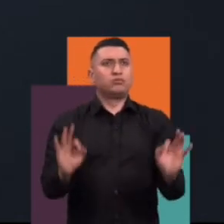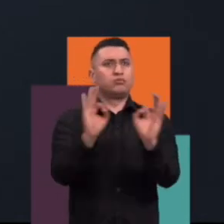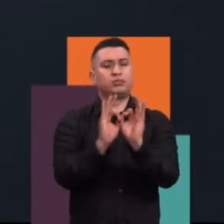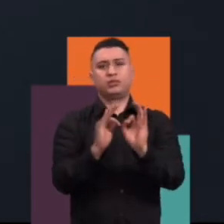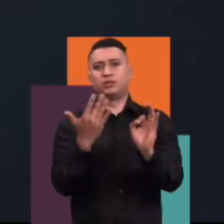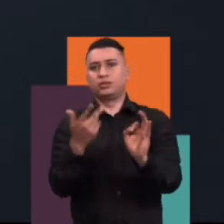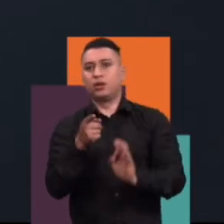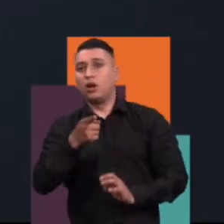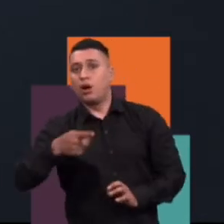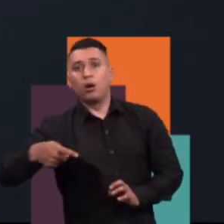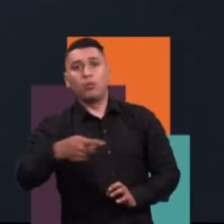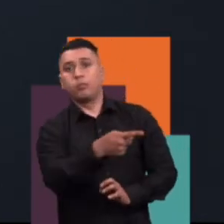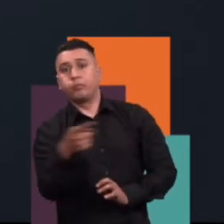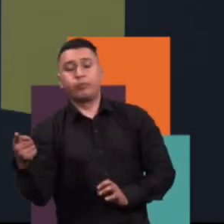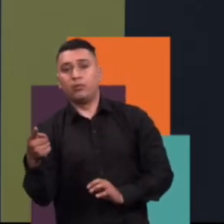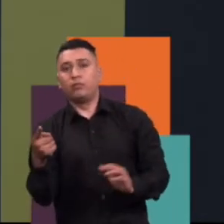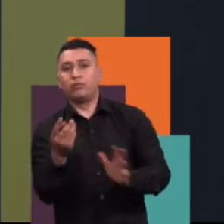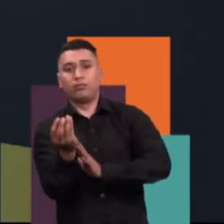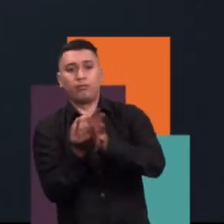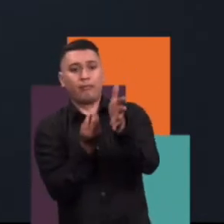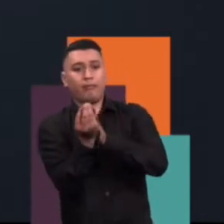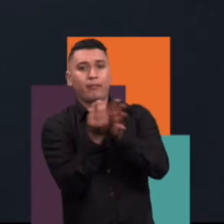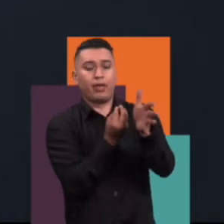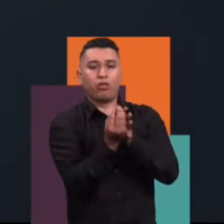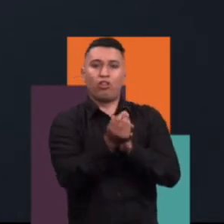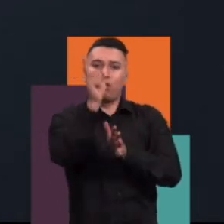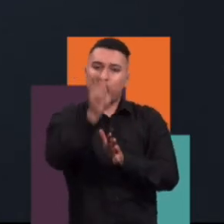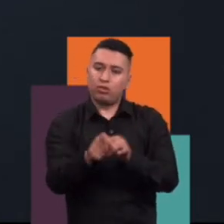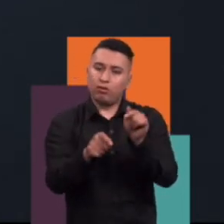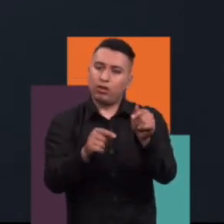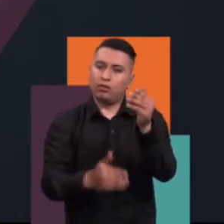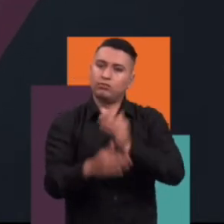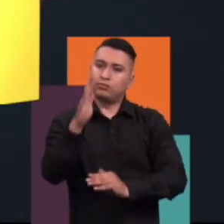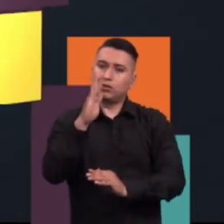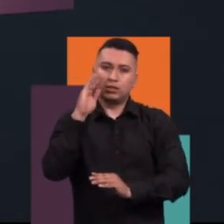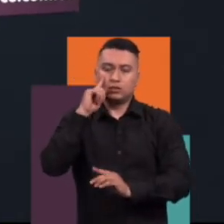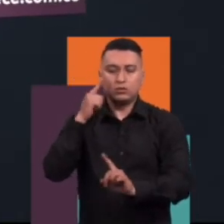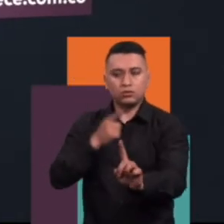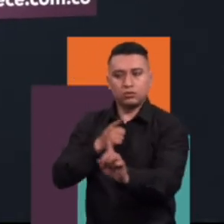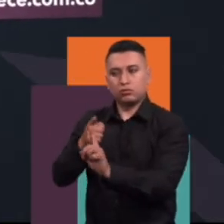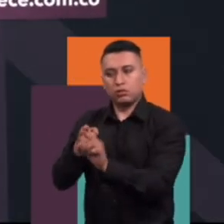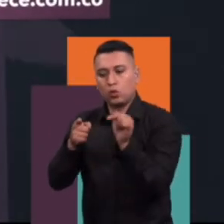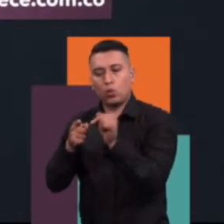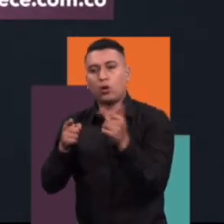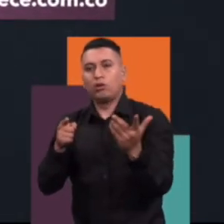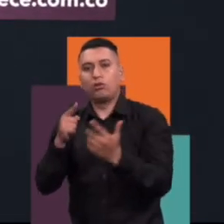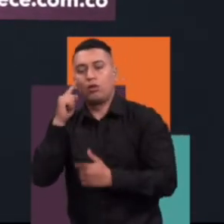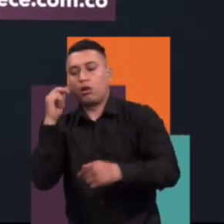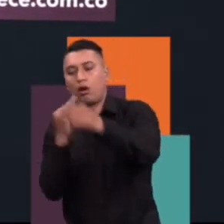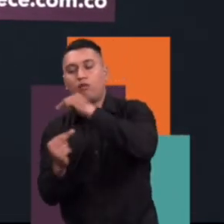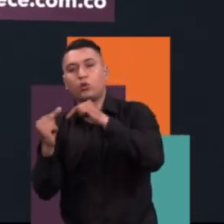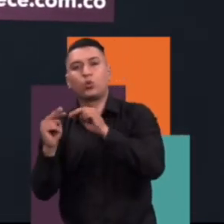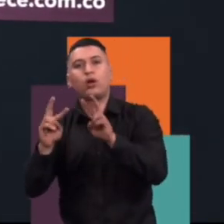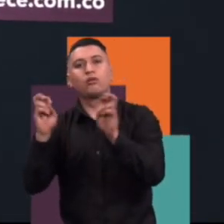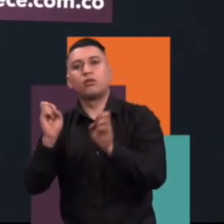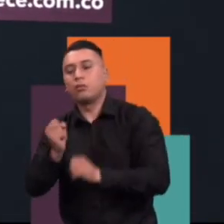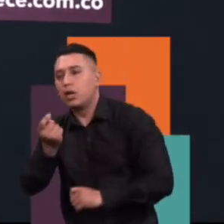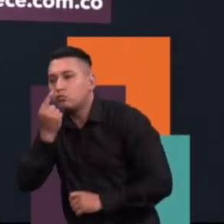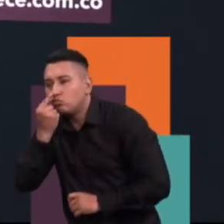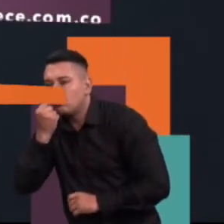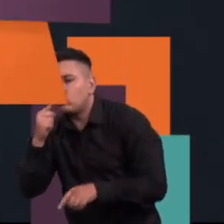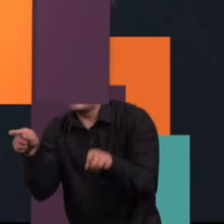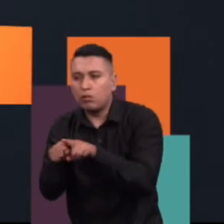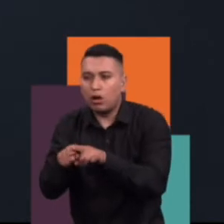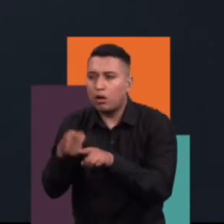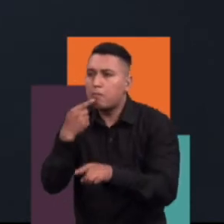Pienso que los medios masivos de comunicación deberían orientar más la aventura hacia la exploración. Una